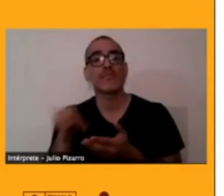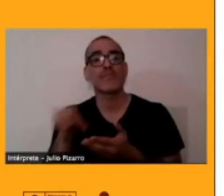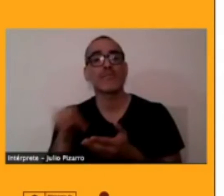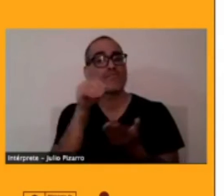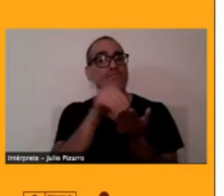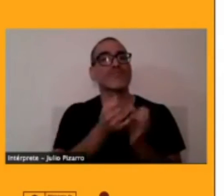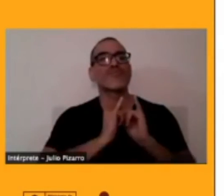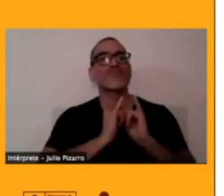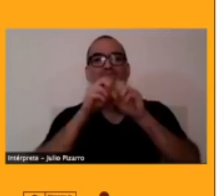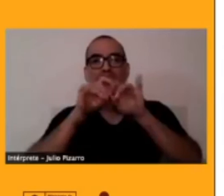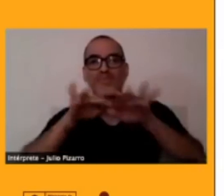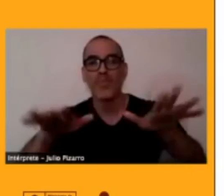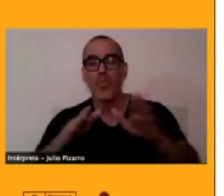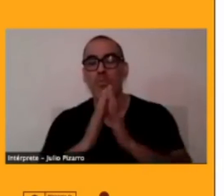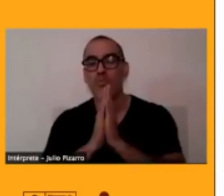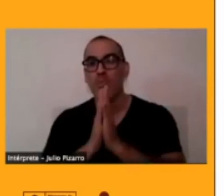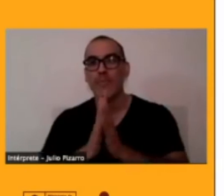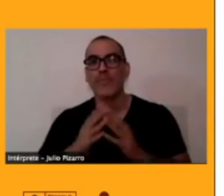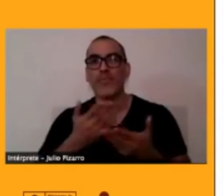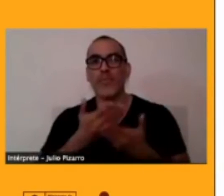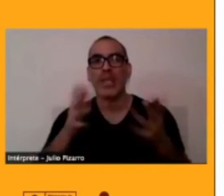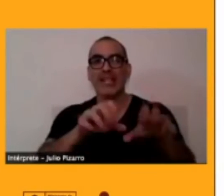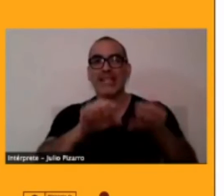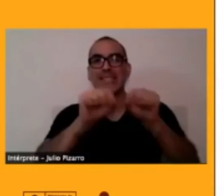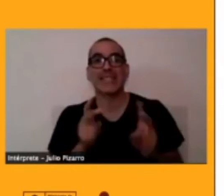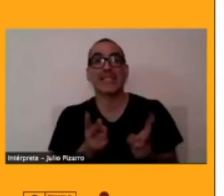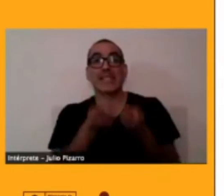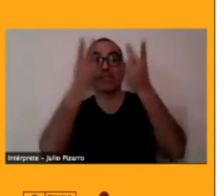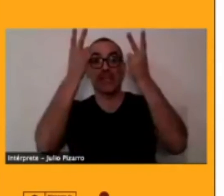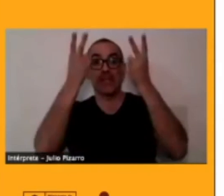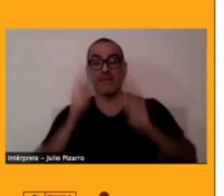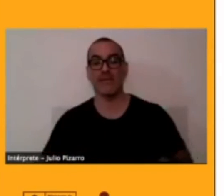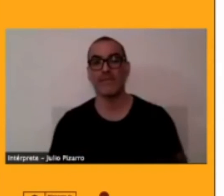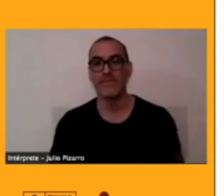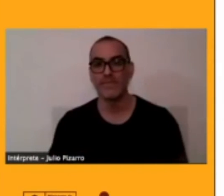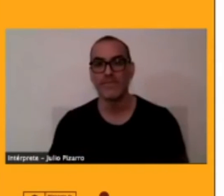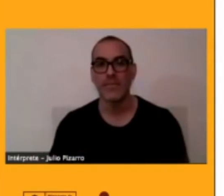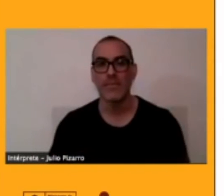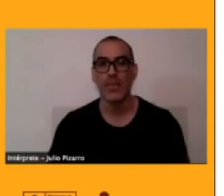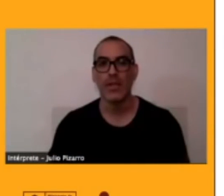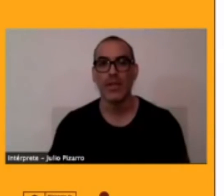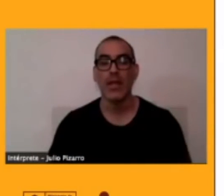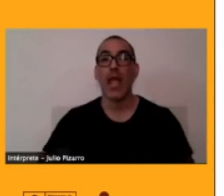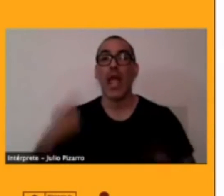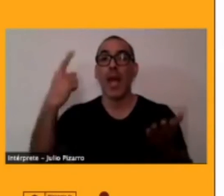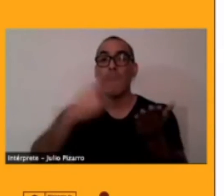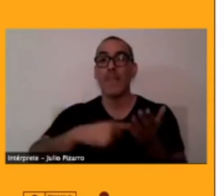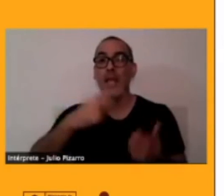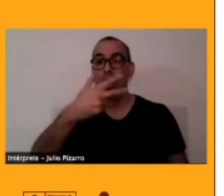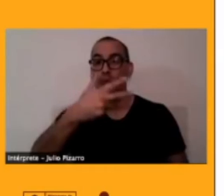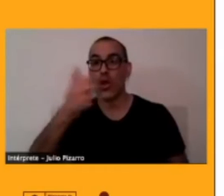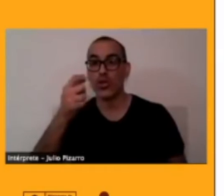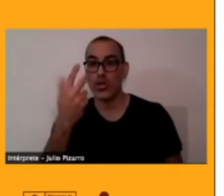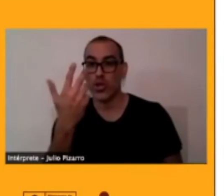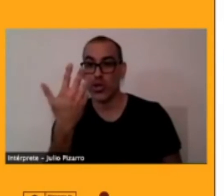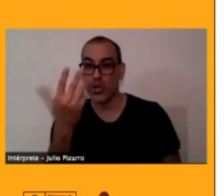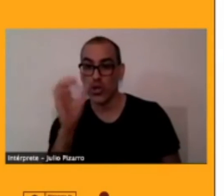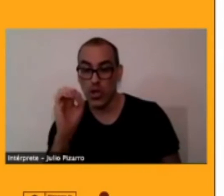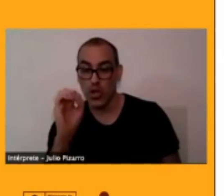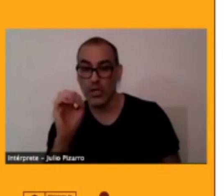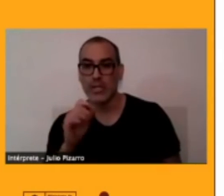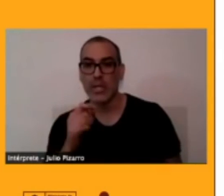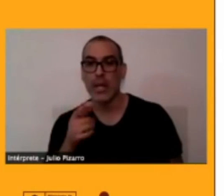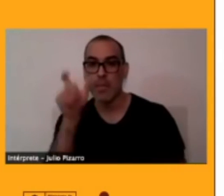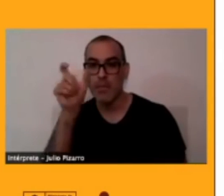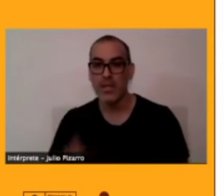que no se rescata ahora, se iba a perder absolutamente. San Román, en el 1890, también nos informa, como lo dije antes, que ya la lengua estaba